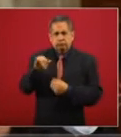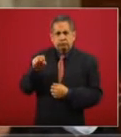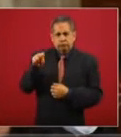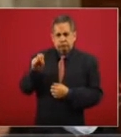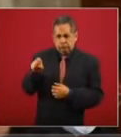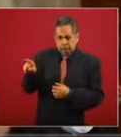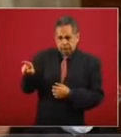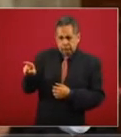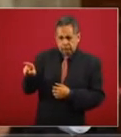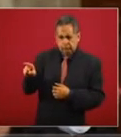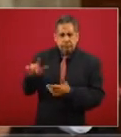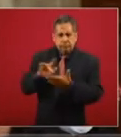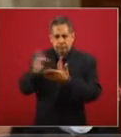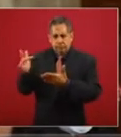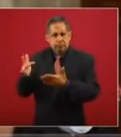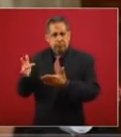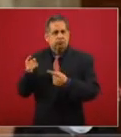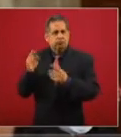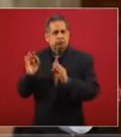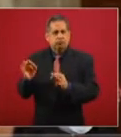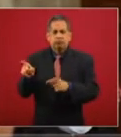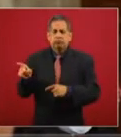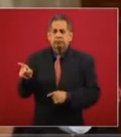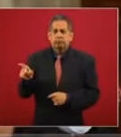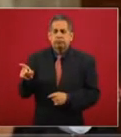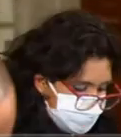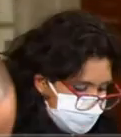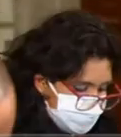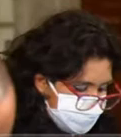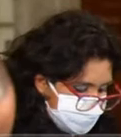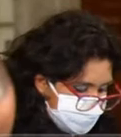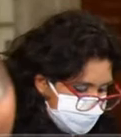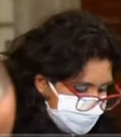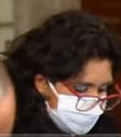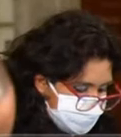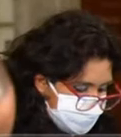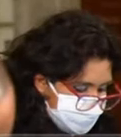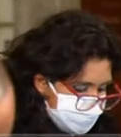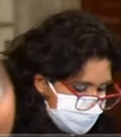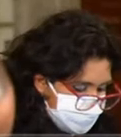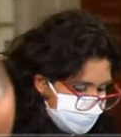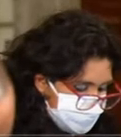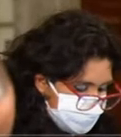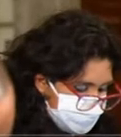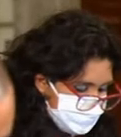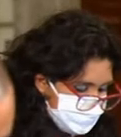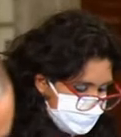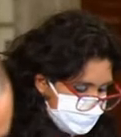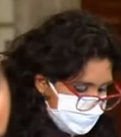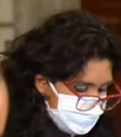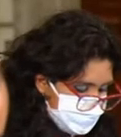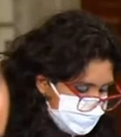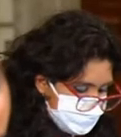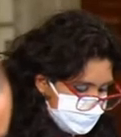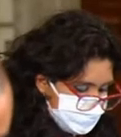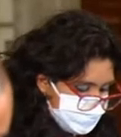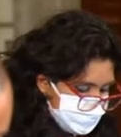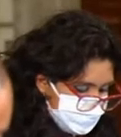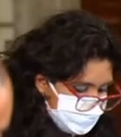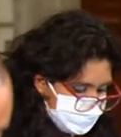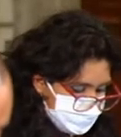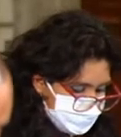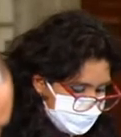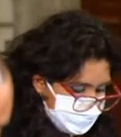gracias por que este miércoles se hará esta inauguración por parte de los